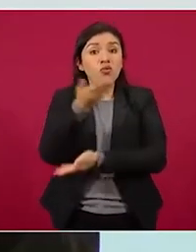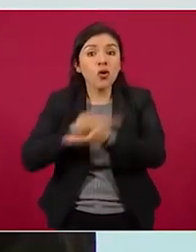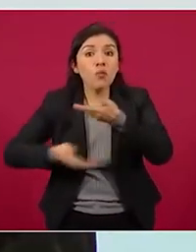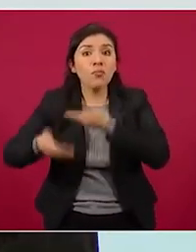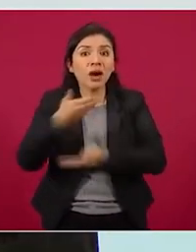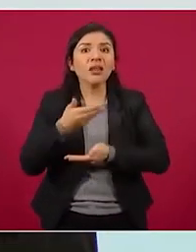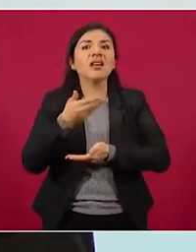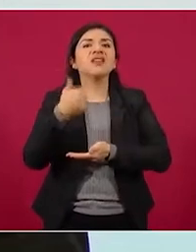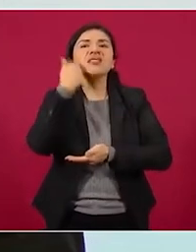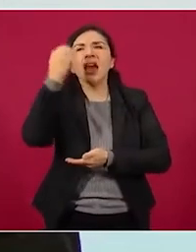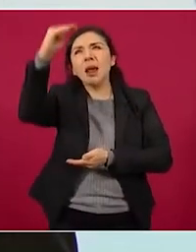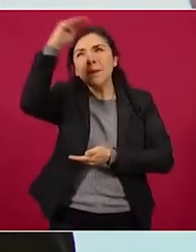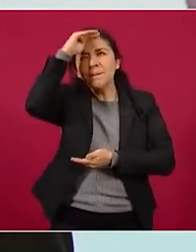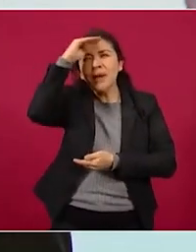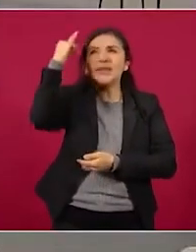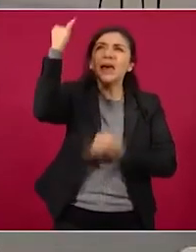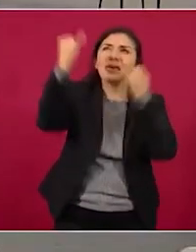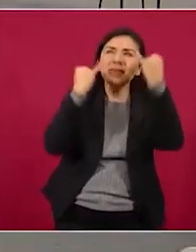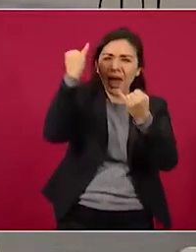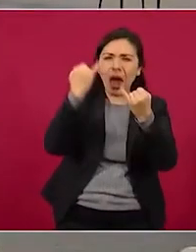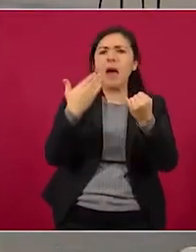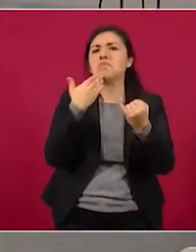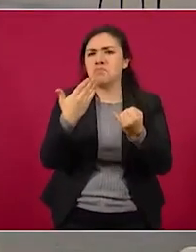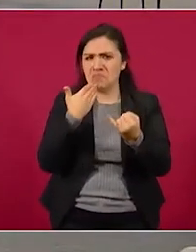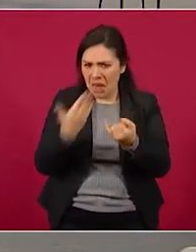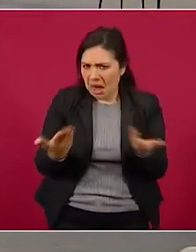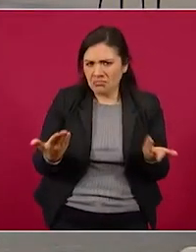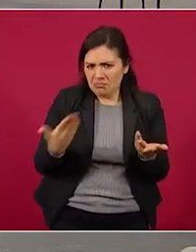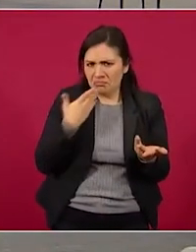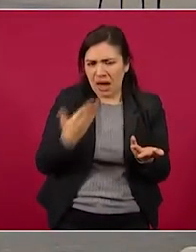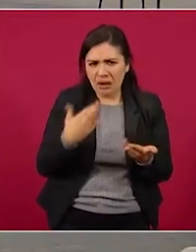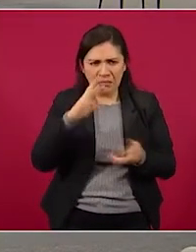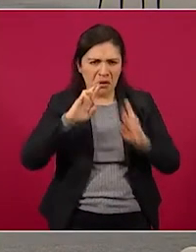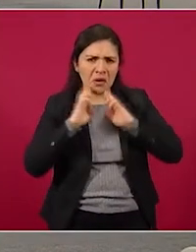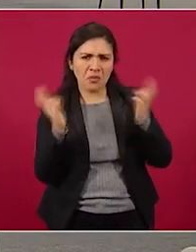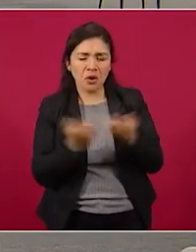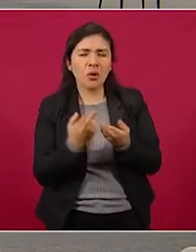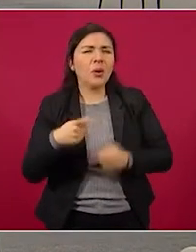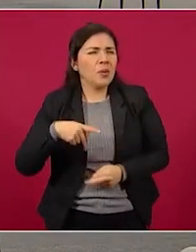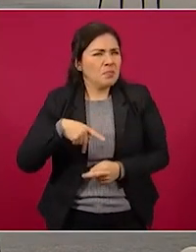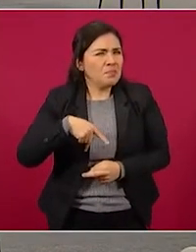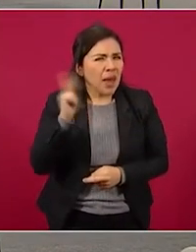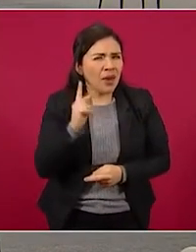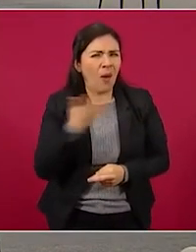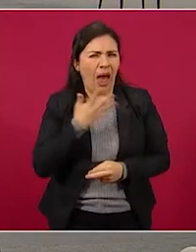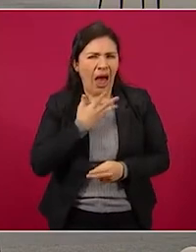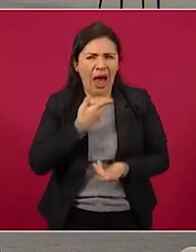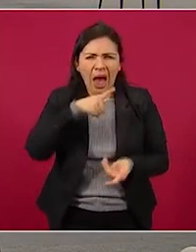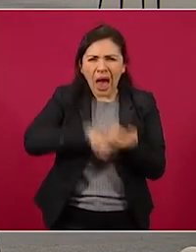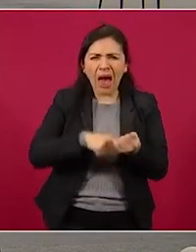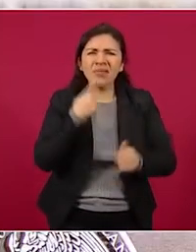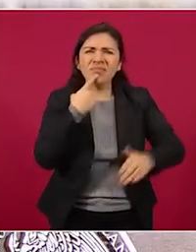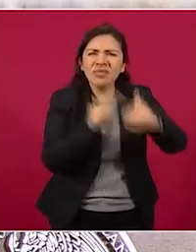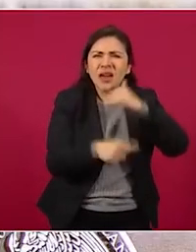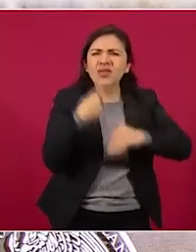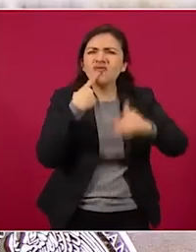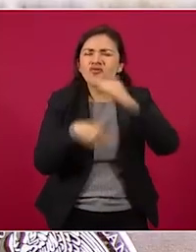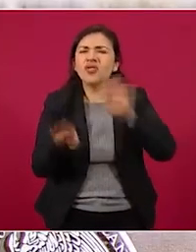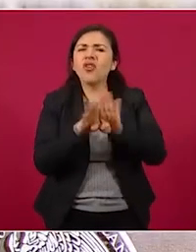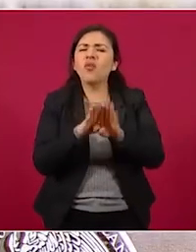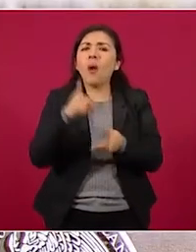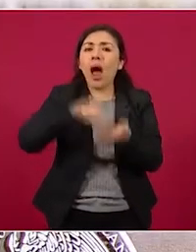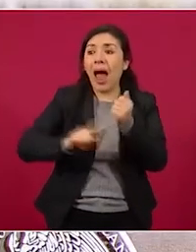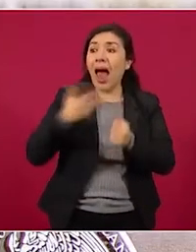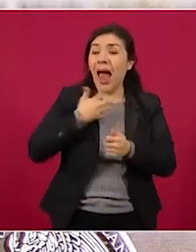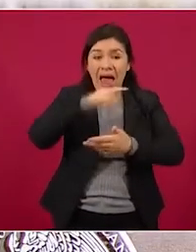objetivos en común. Sin embargo, hay algunas denuncias de que intervinieron cuentas